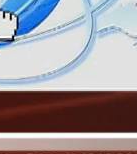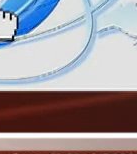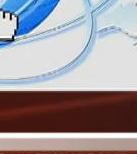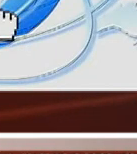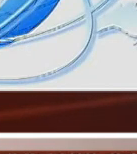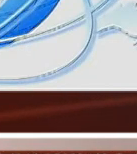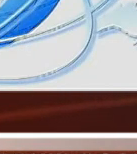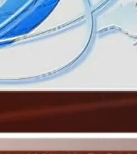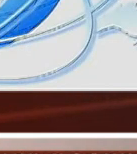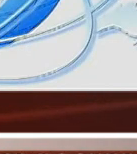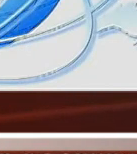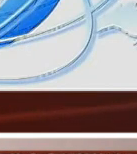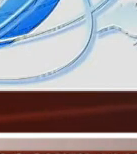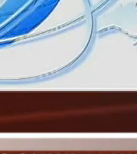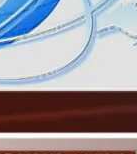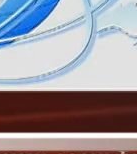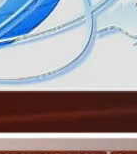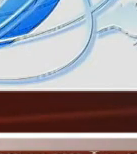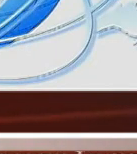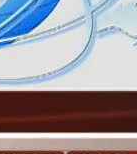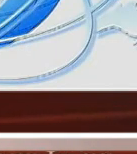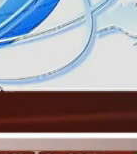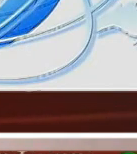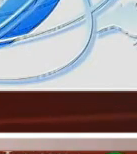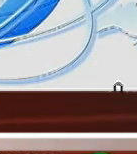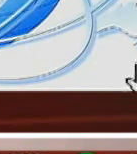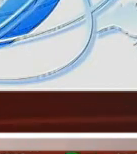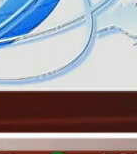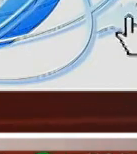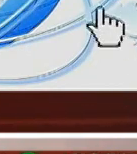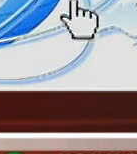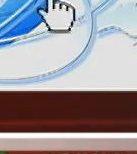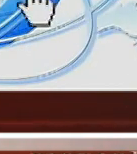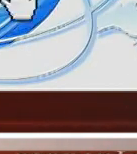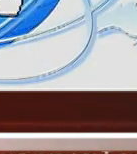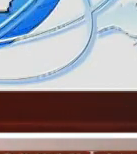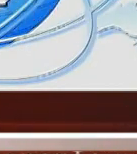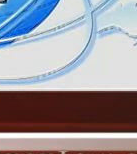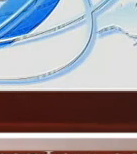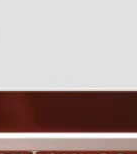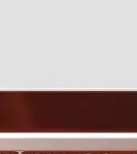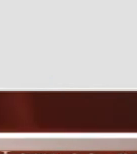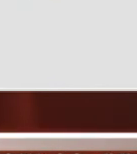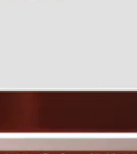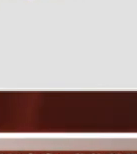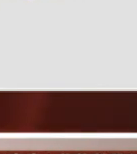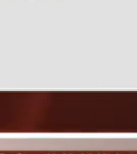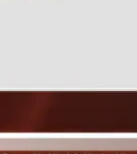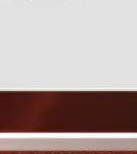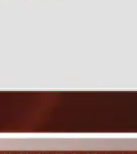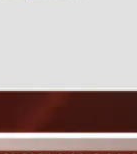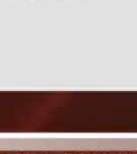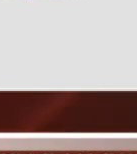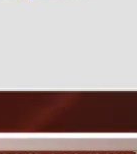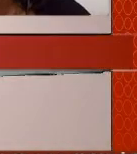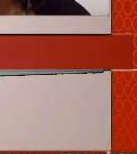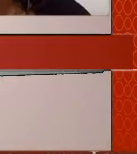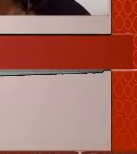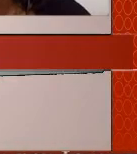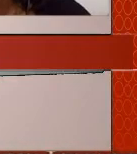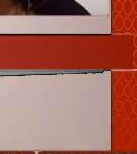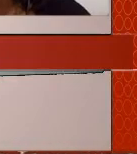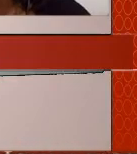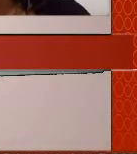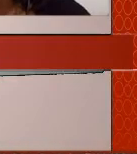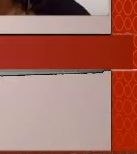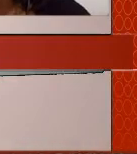y procesamiento digital de imágenes para aplicaciones ya más específicas Muy bien ingeniera pues no queda más que